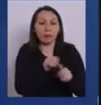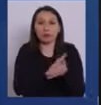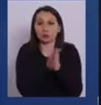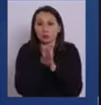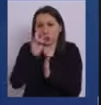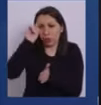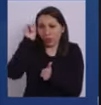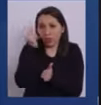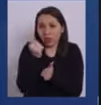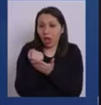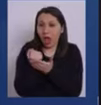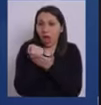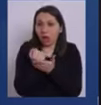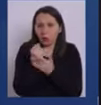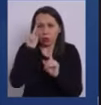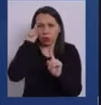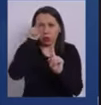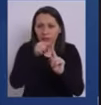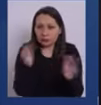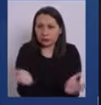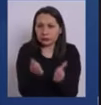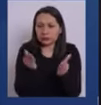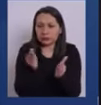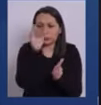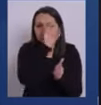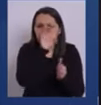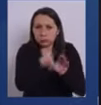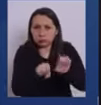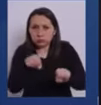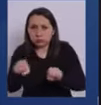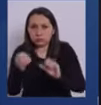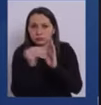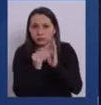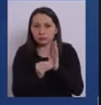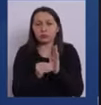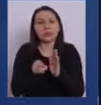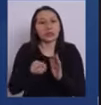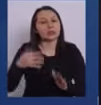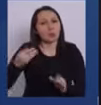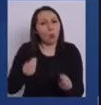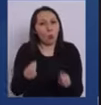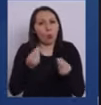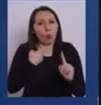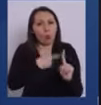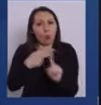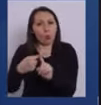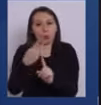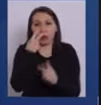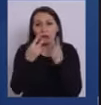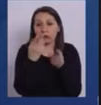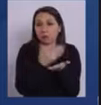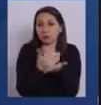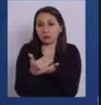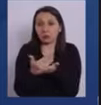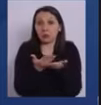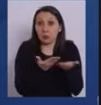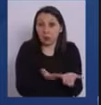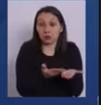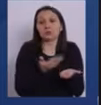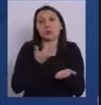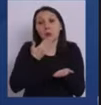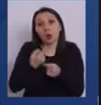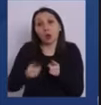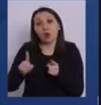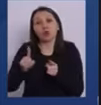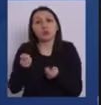las iniciativas que vayan en la línea de fortalecer esta estrategia nos parece tremendamente positiva. Vemos estrategias como esta, hemos visto